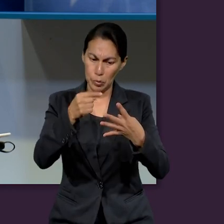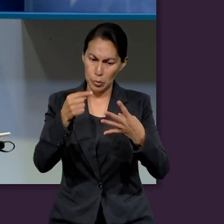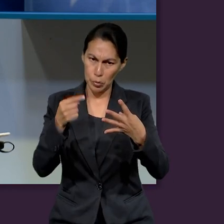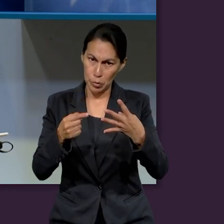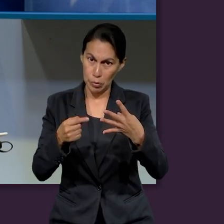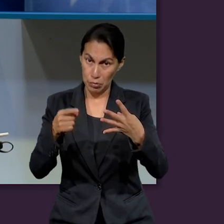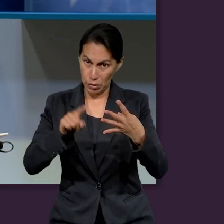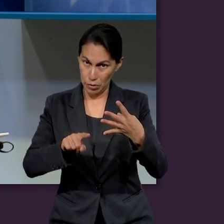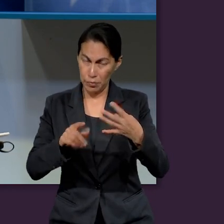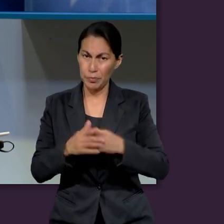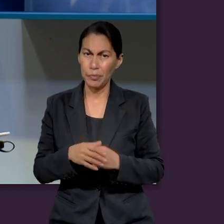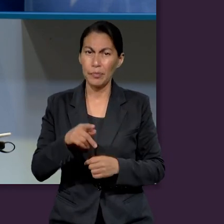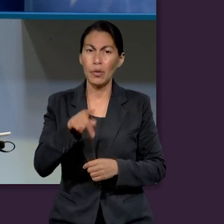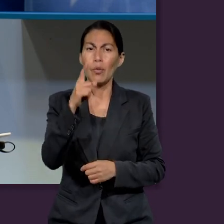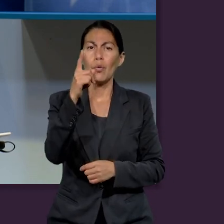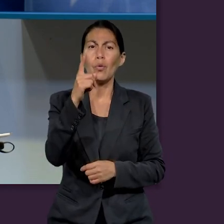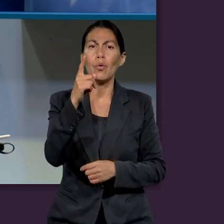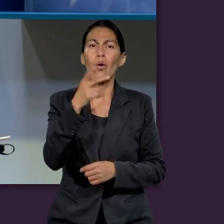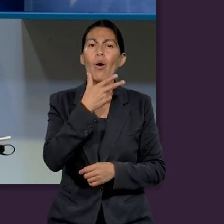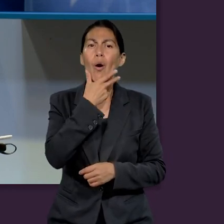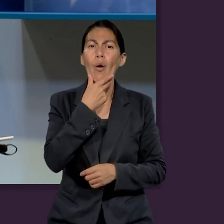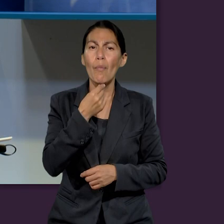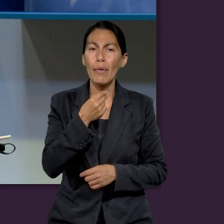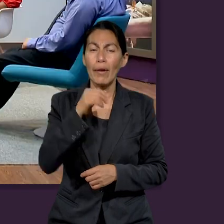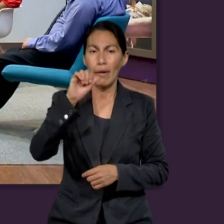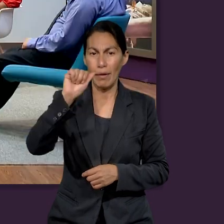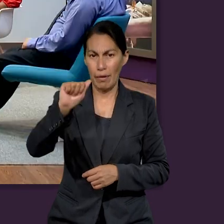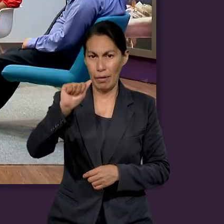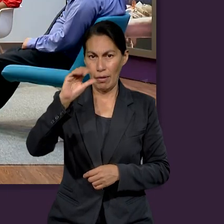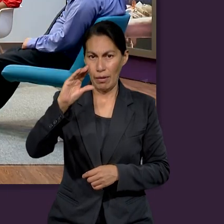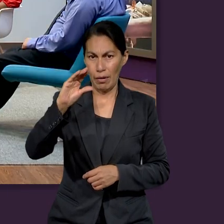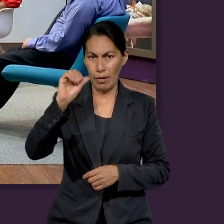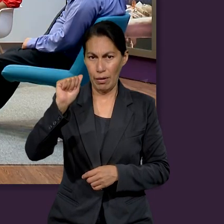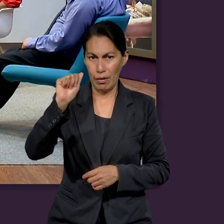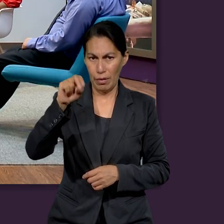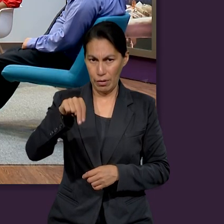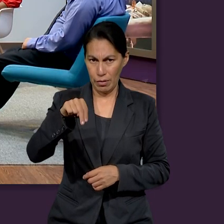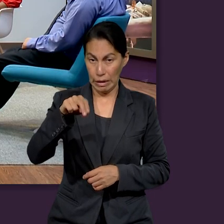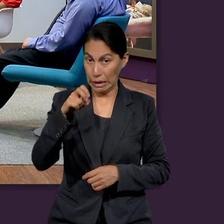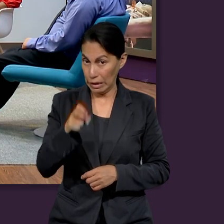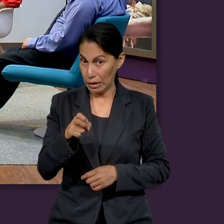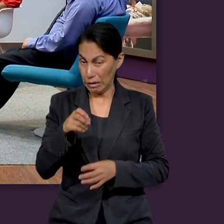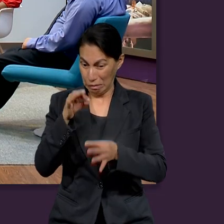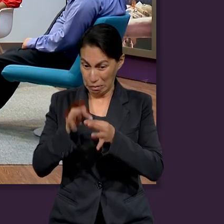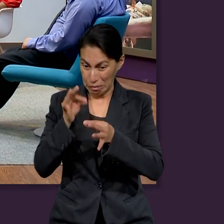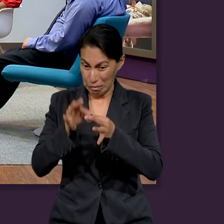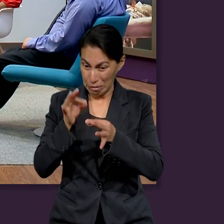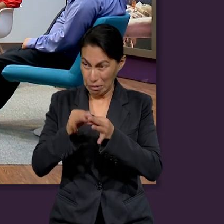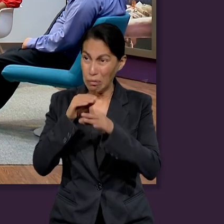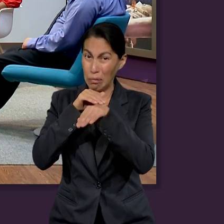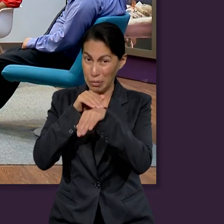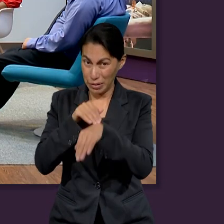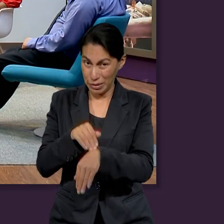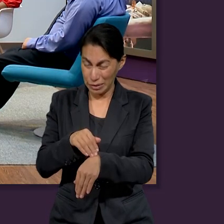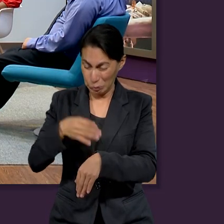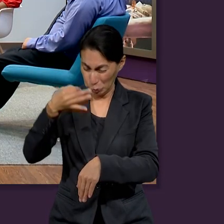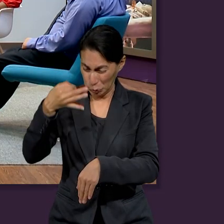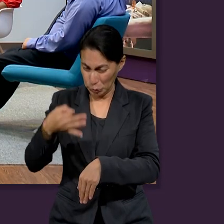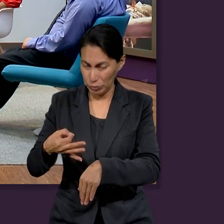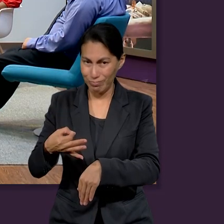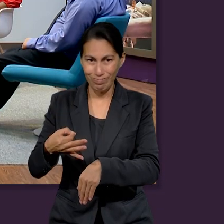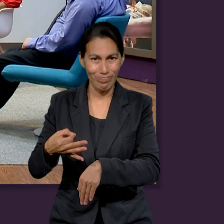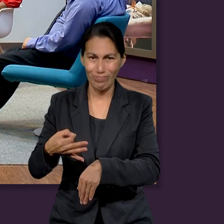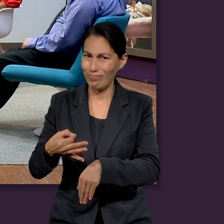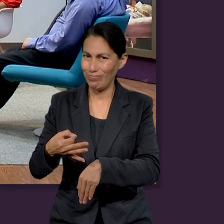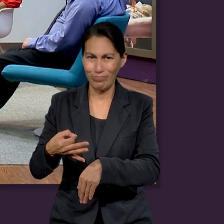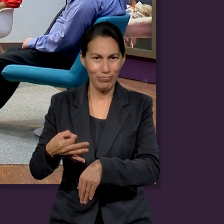pueblo. Pero entre el pueblo hubo un varón de nombre Acán, que este varón no llevó a cabo todo lo que Dios